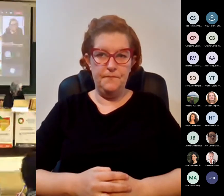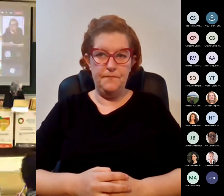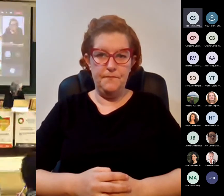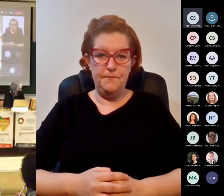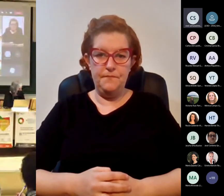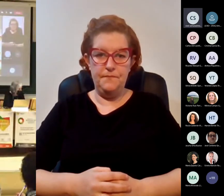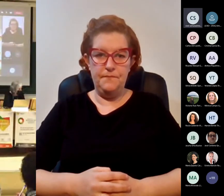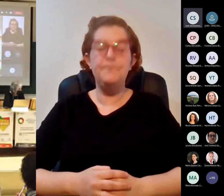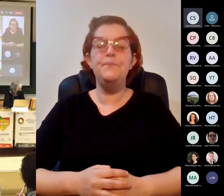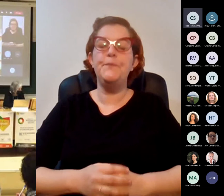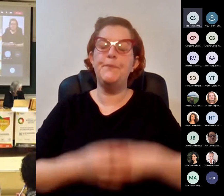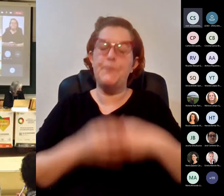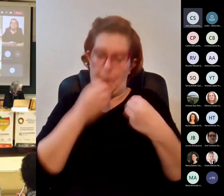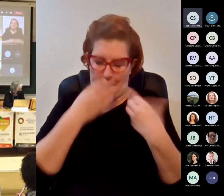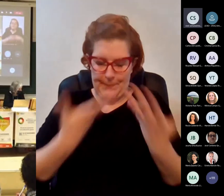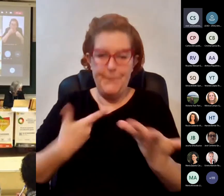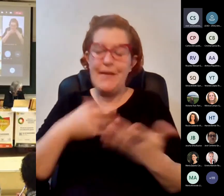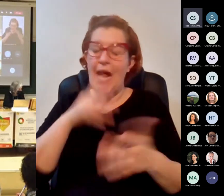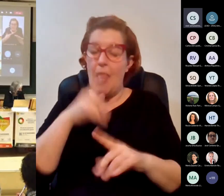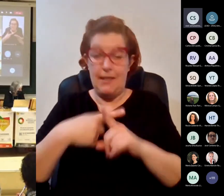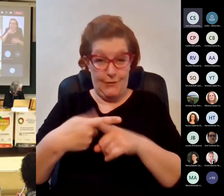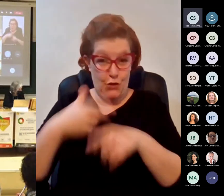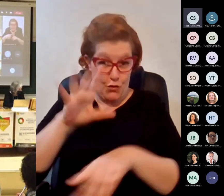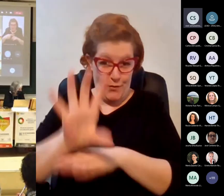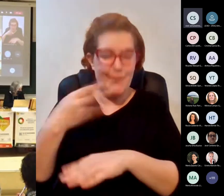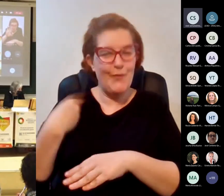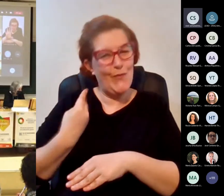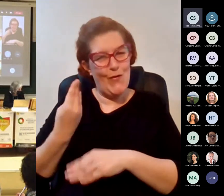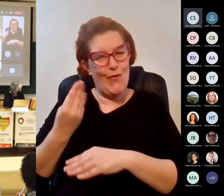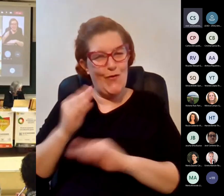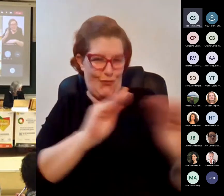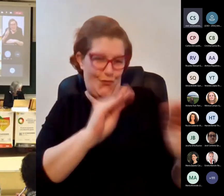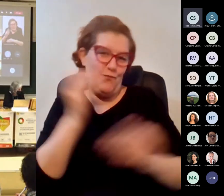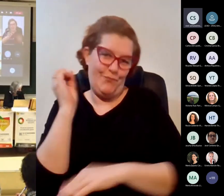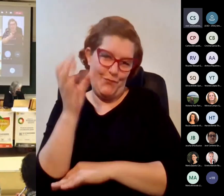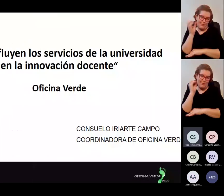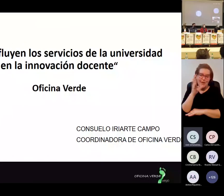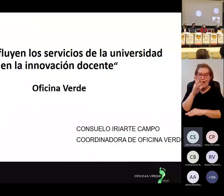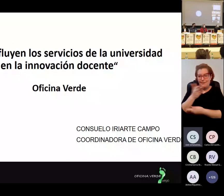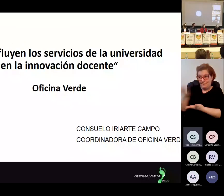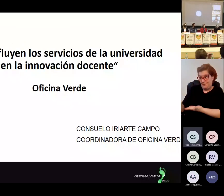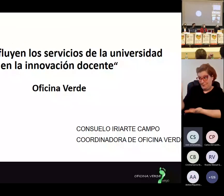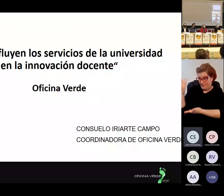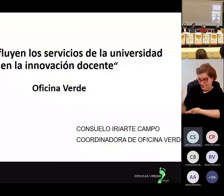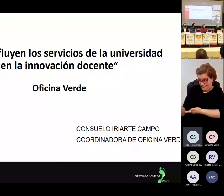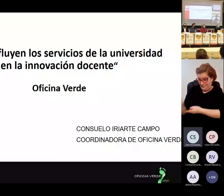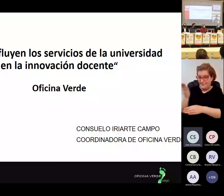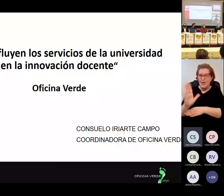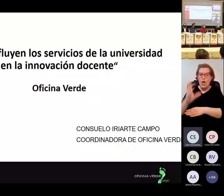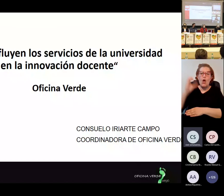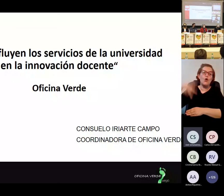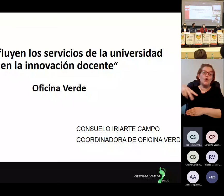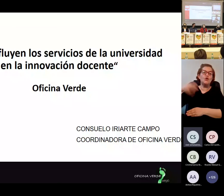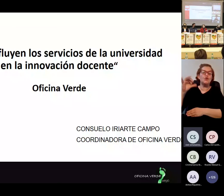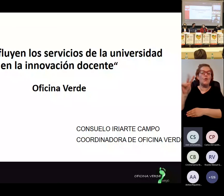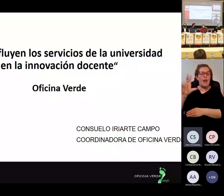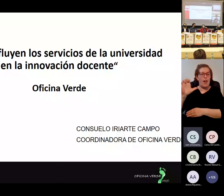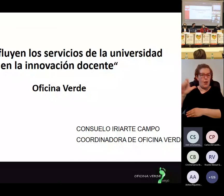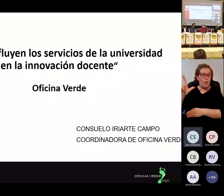vale pues vamos a compartir la presentación y os voy a presentar a Consuelo Diliarte de Campo